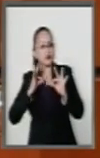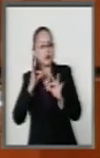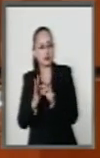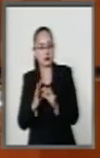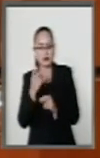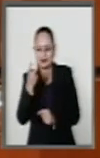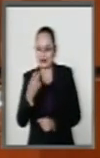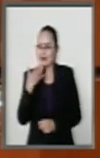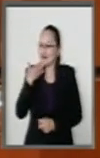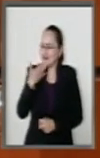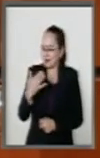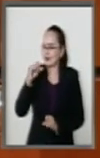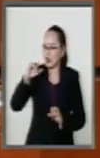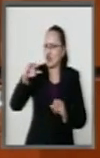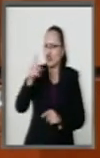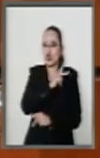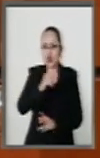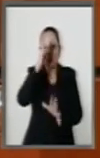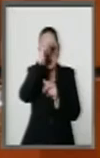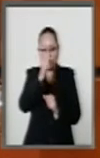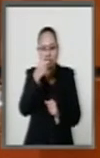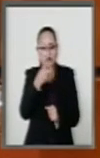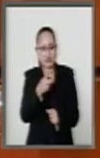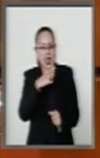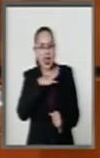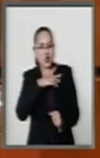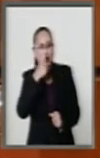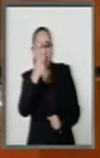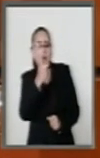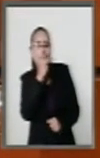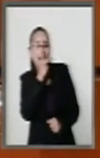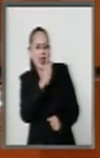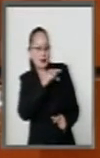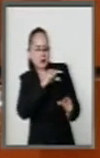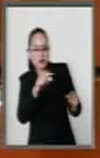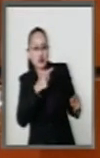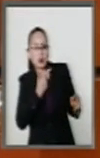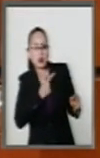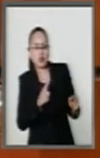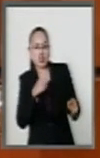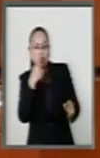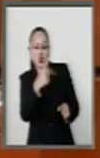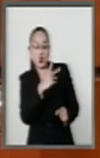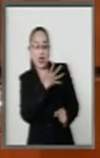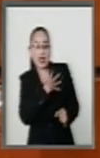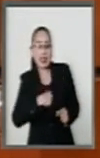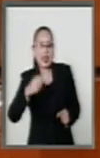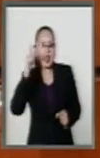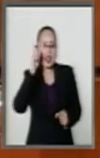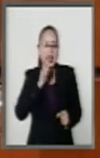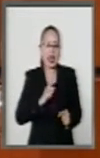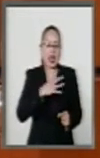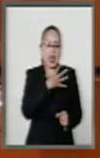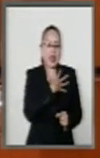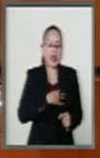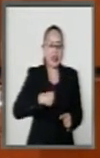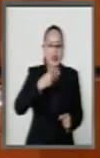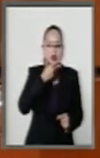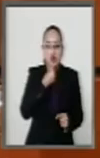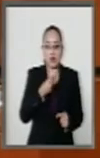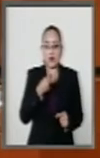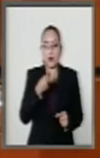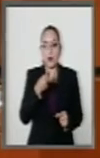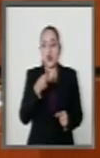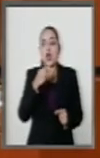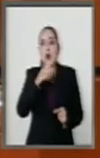estarán de acuerdo con esto. Hay una palabra que a me incomoda, dice, a que su hija o hijo disfrute el más alto nivel posible